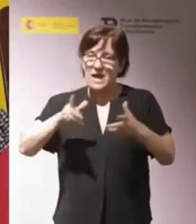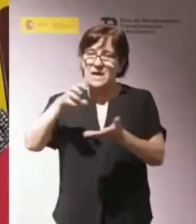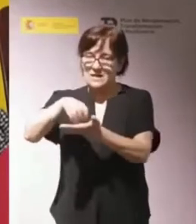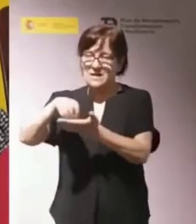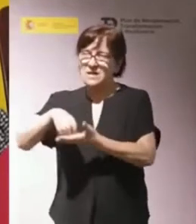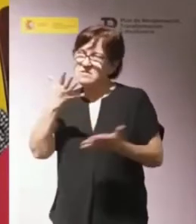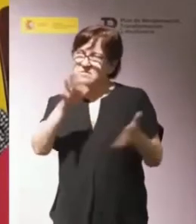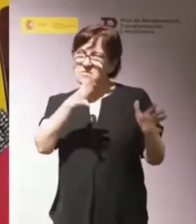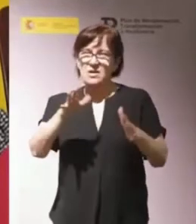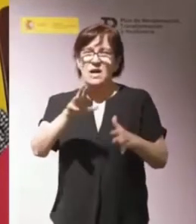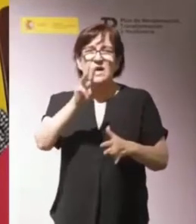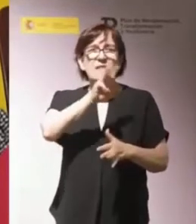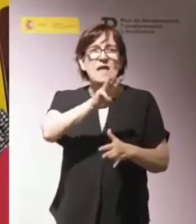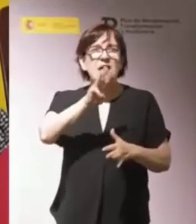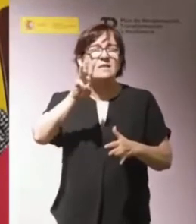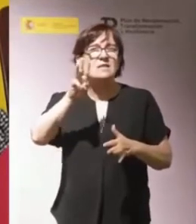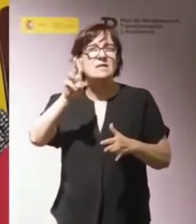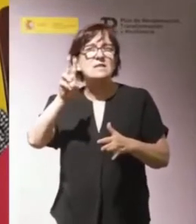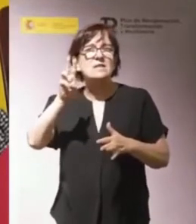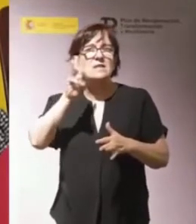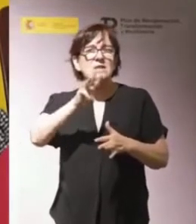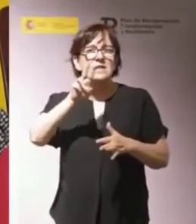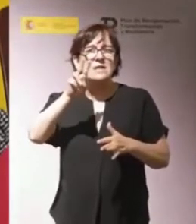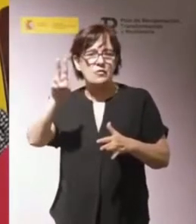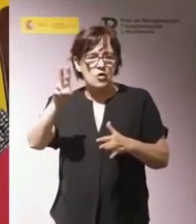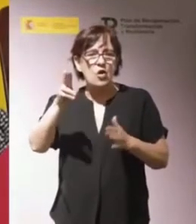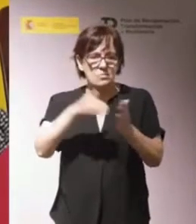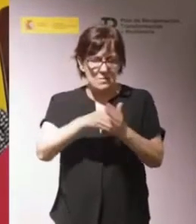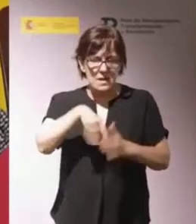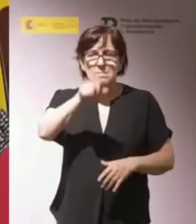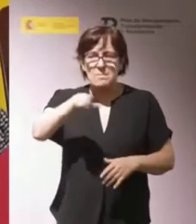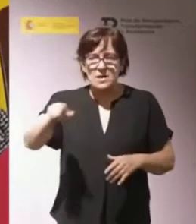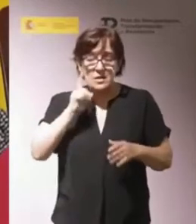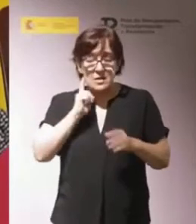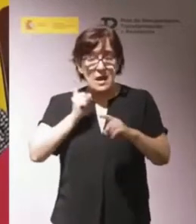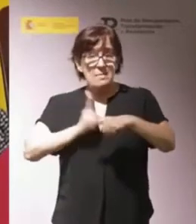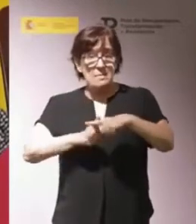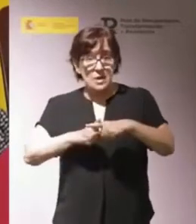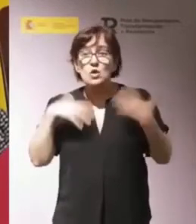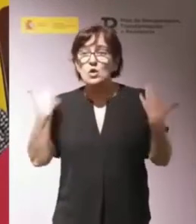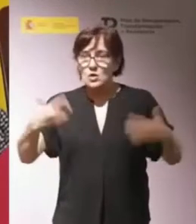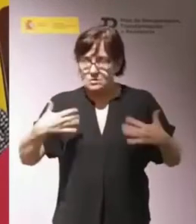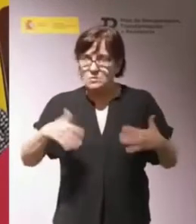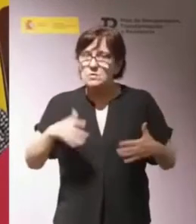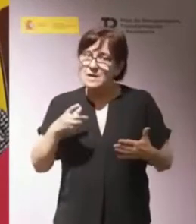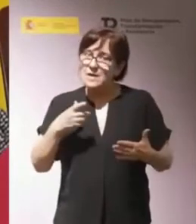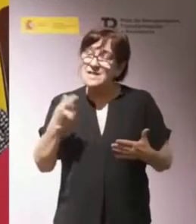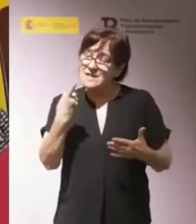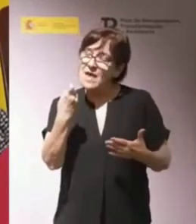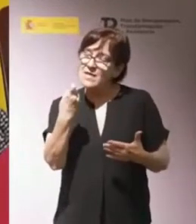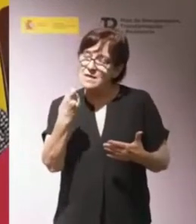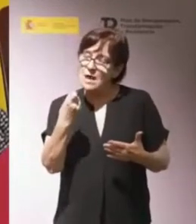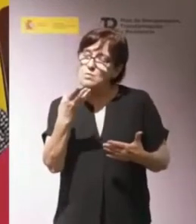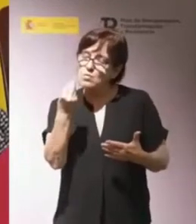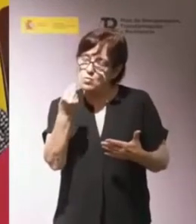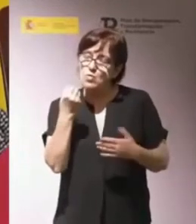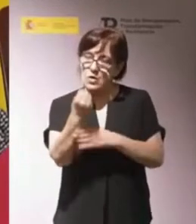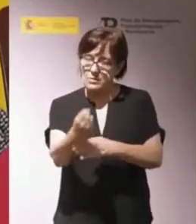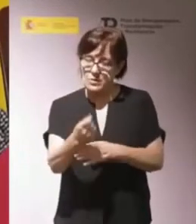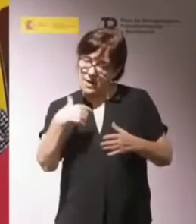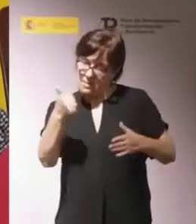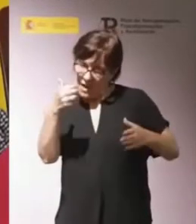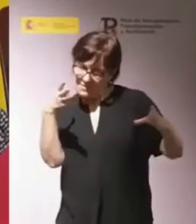treinta y dos mil personas casi, ¿no? Más de la mitad de ellas son personas con grandes necesidades de apoyo, que es además a quien